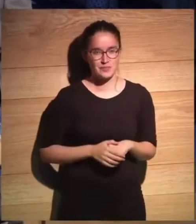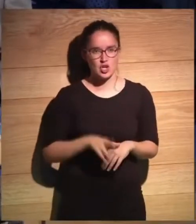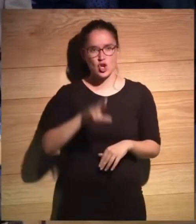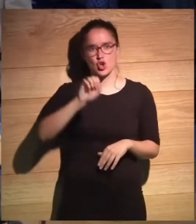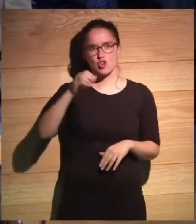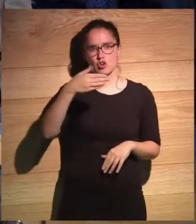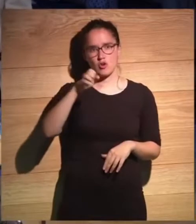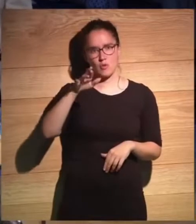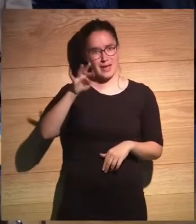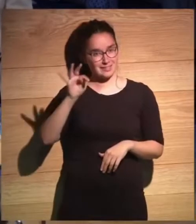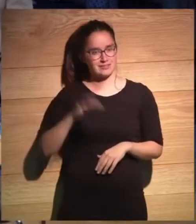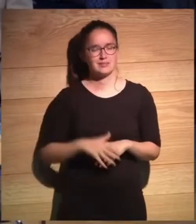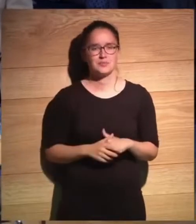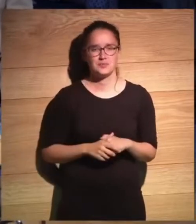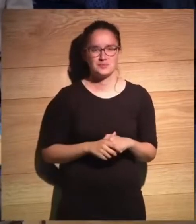Robert, no sé qué.